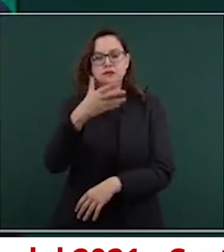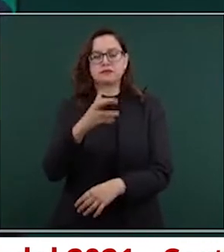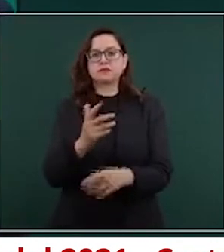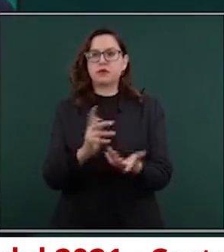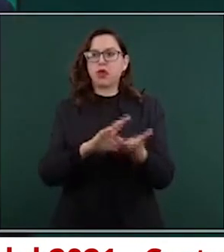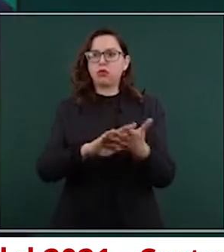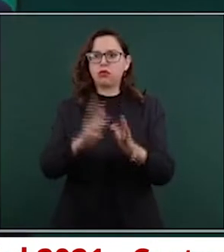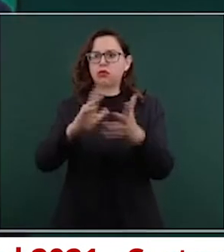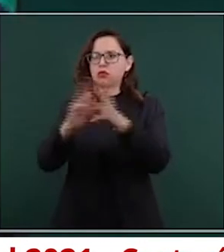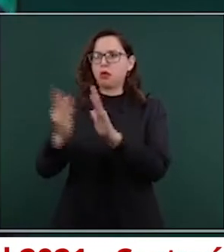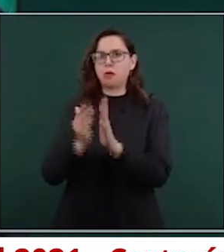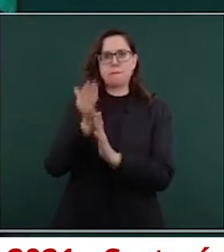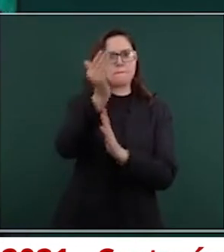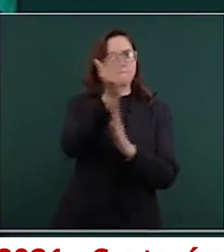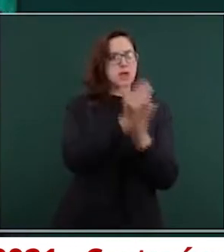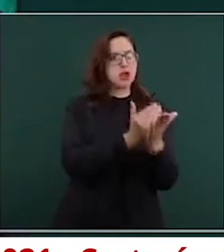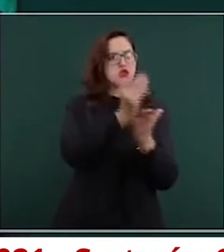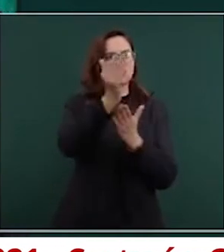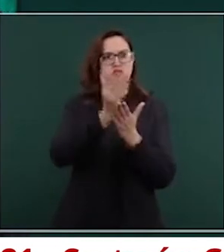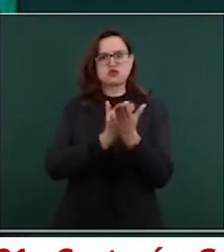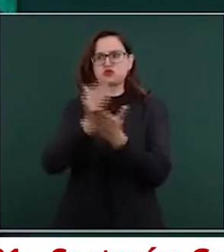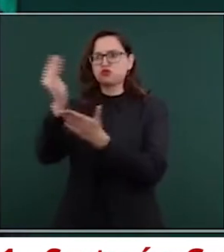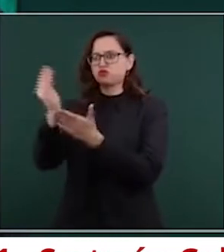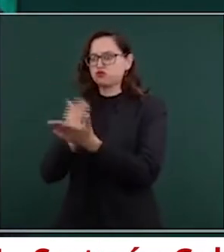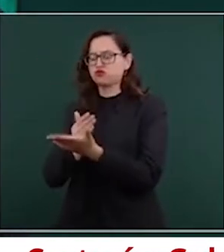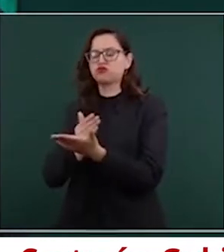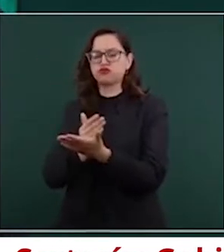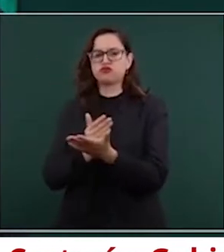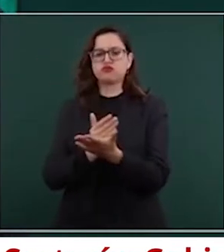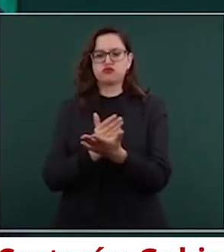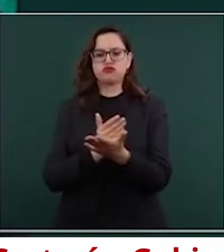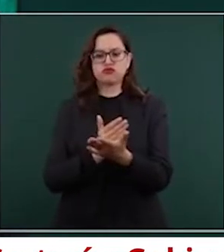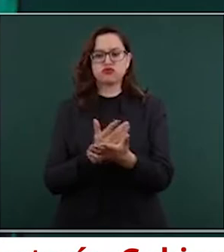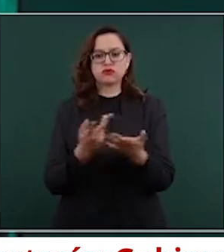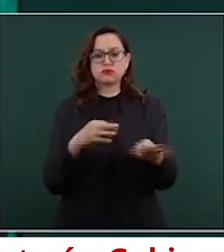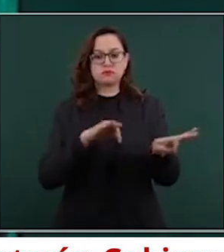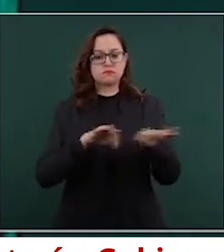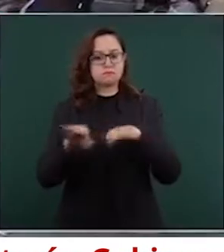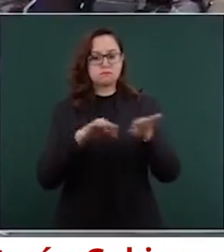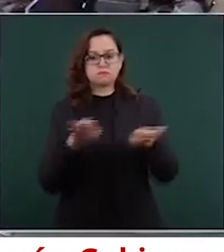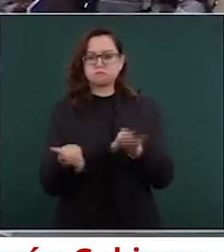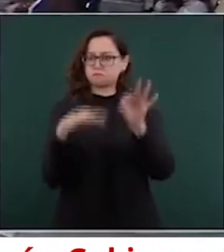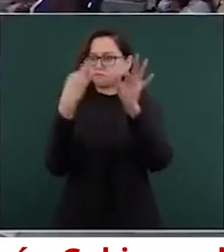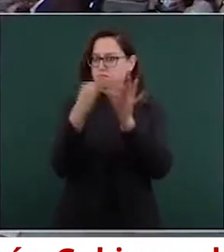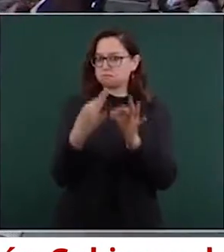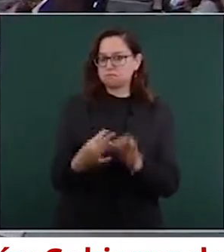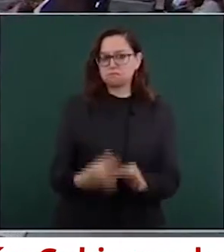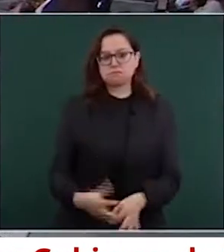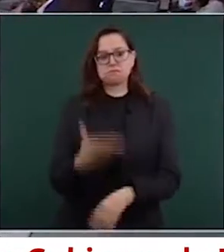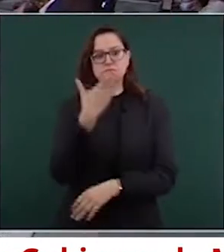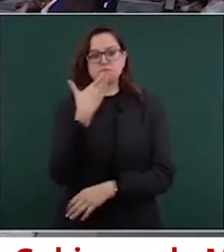se ha hecho un trabajo eficaz, profesional,